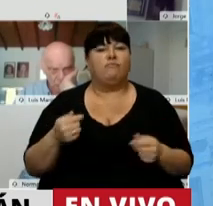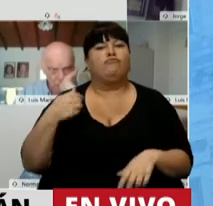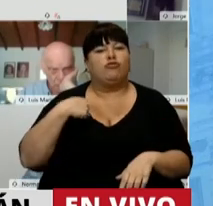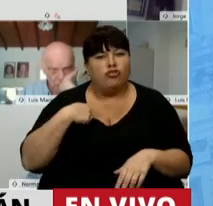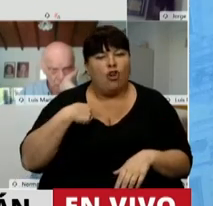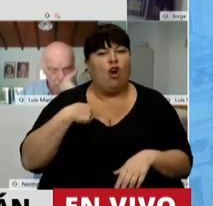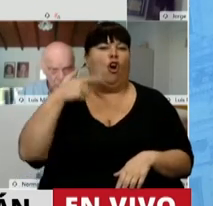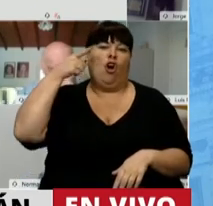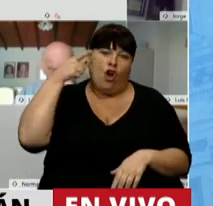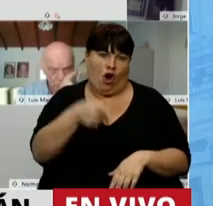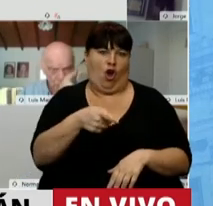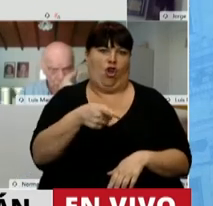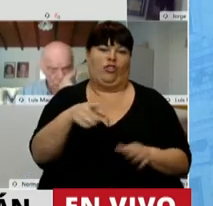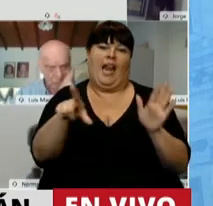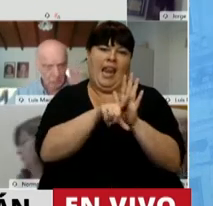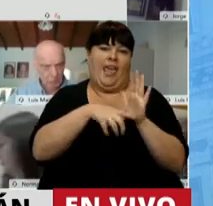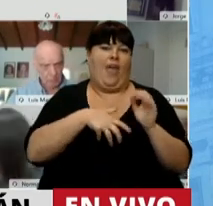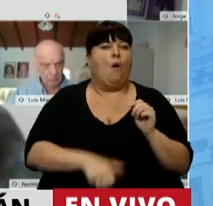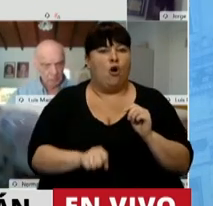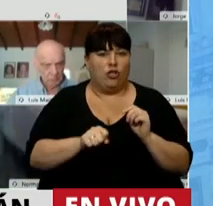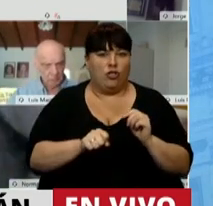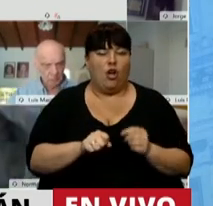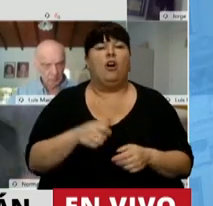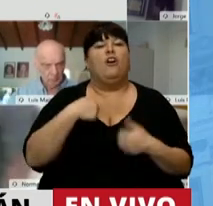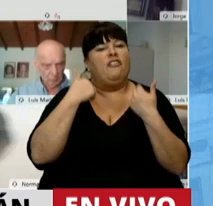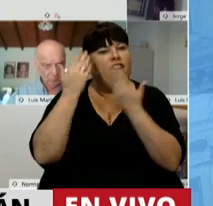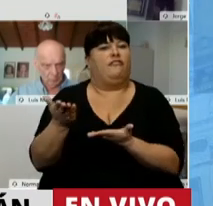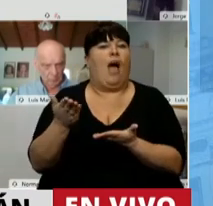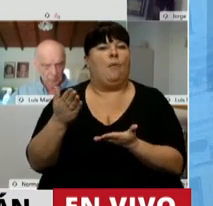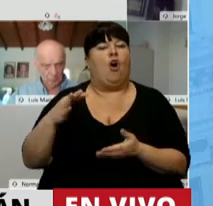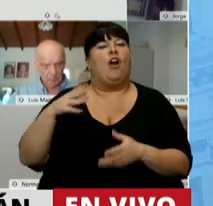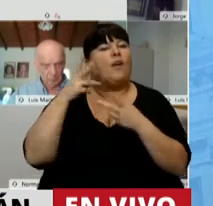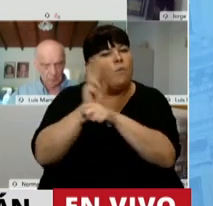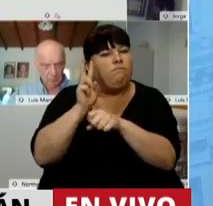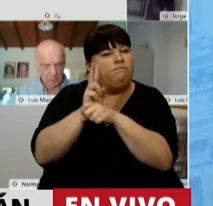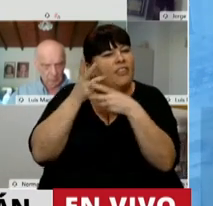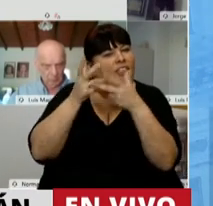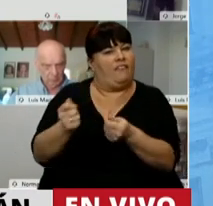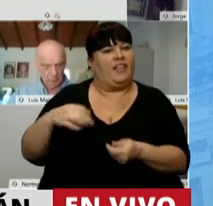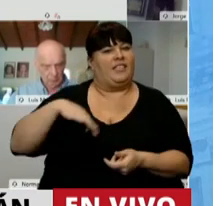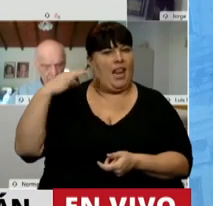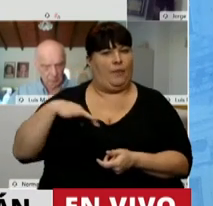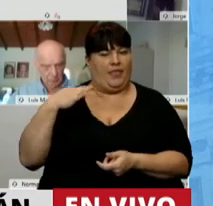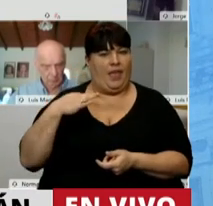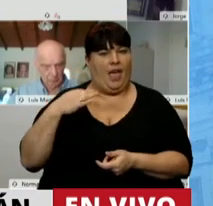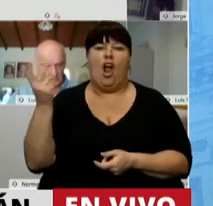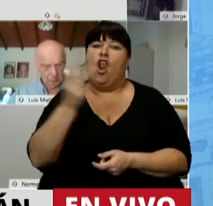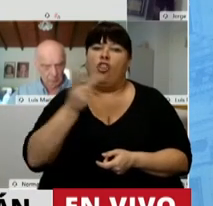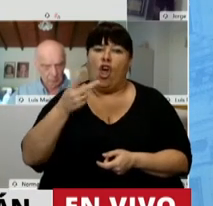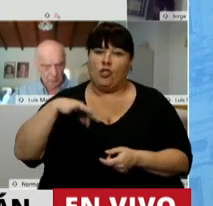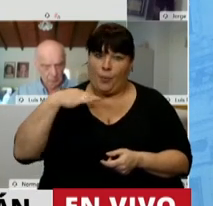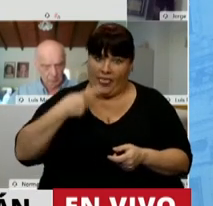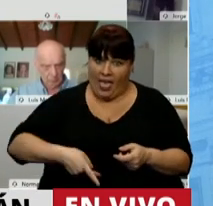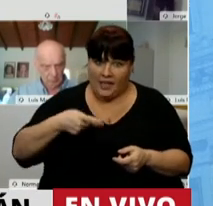yo estoy en contra de la legalización del aborto y estoy a favor de la defensa de la vida, de las dos